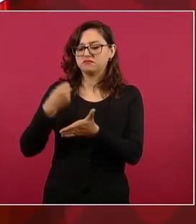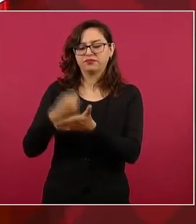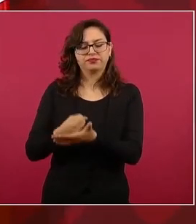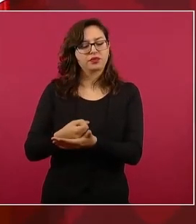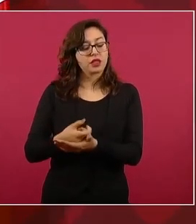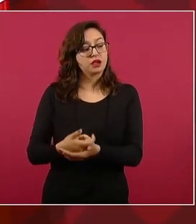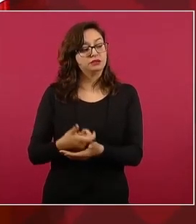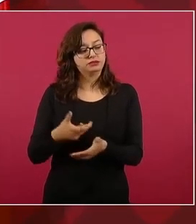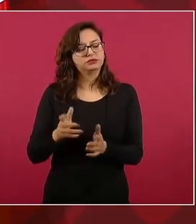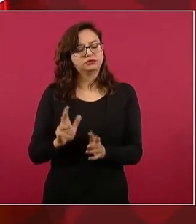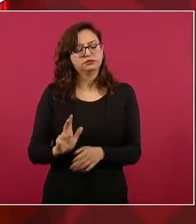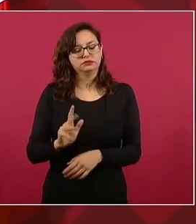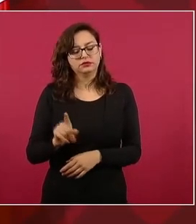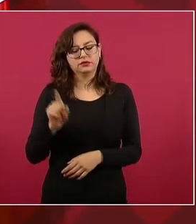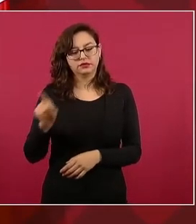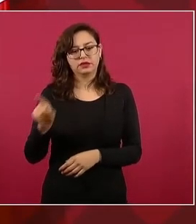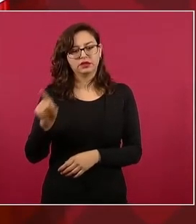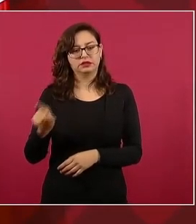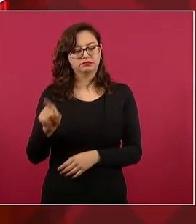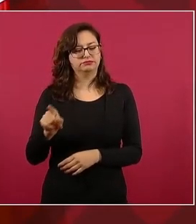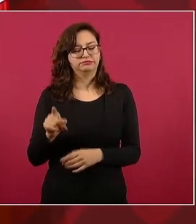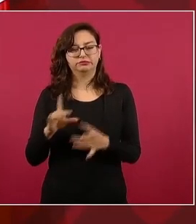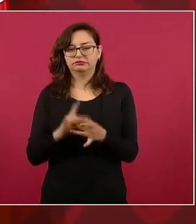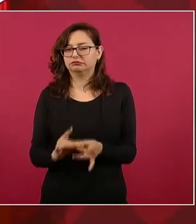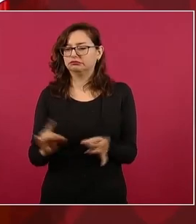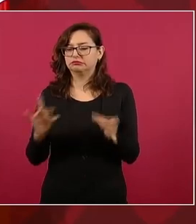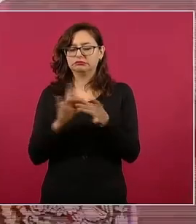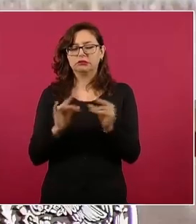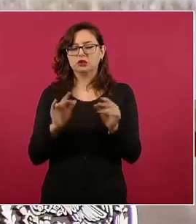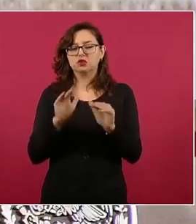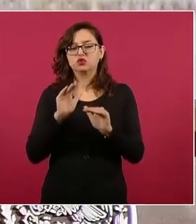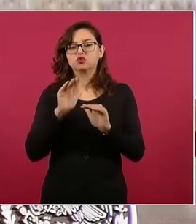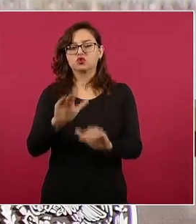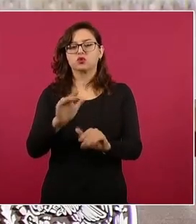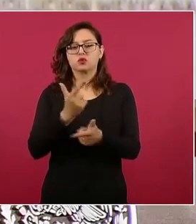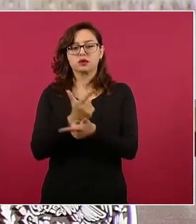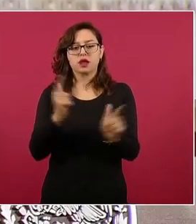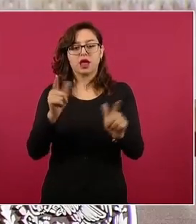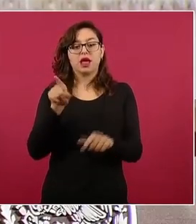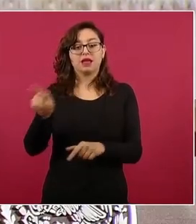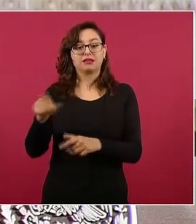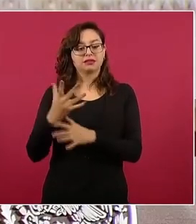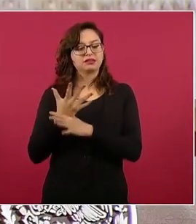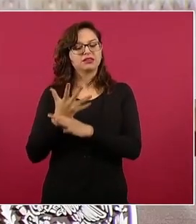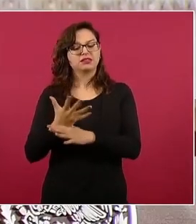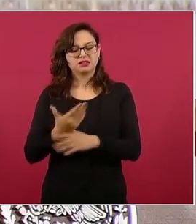fragmento de un discurso de Gaitán yo soy Colombia